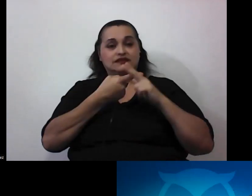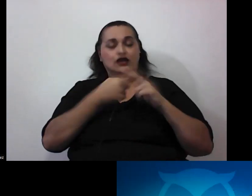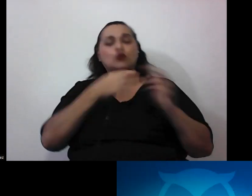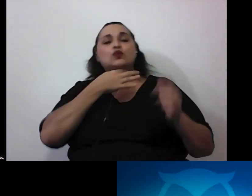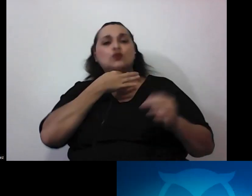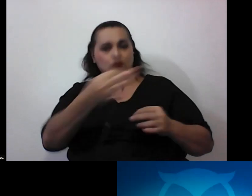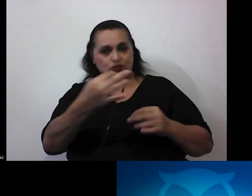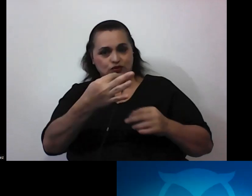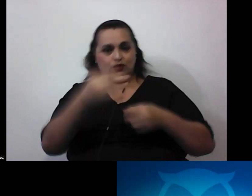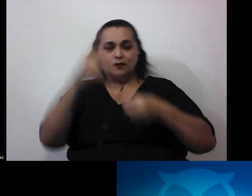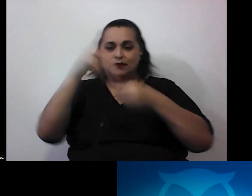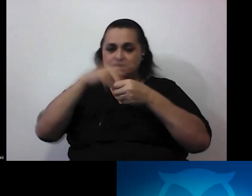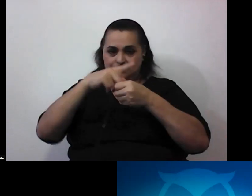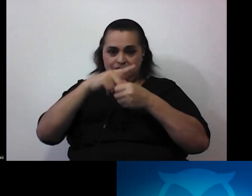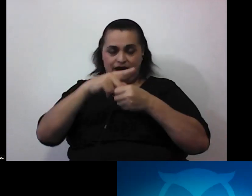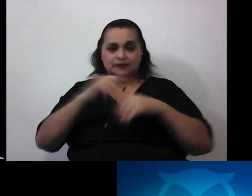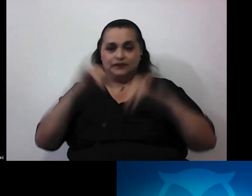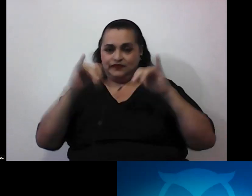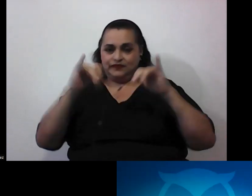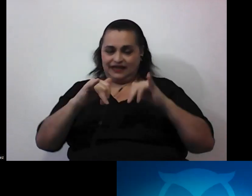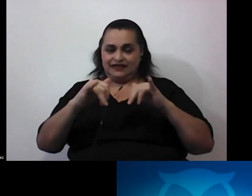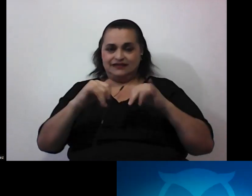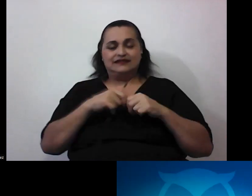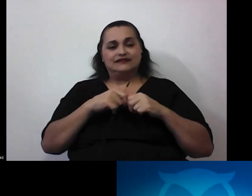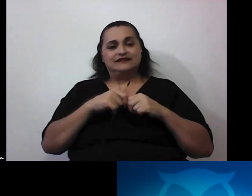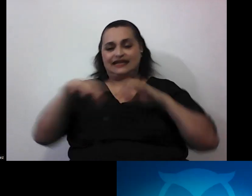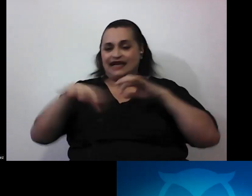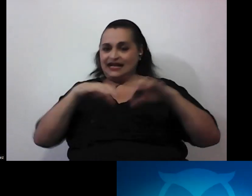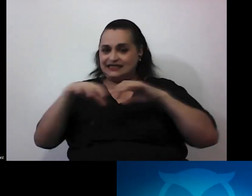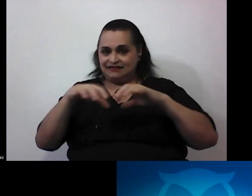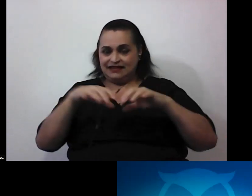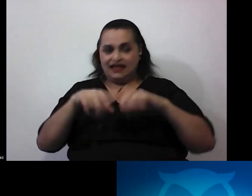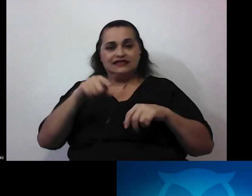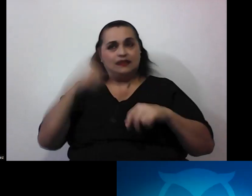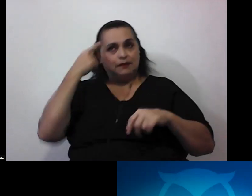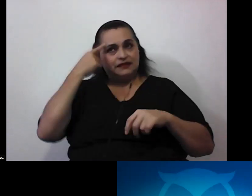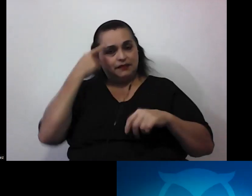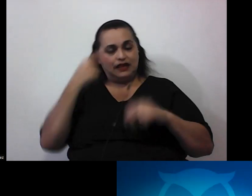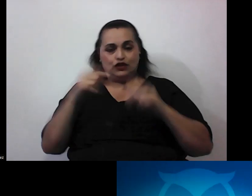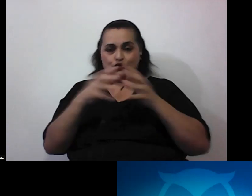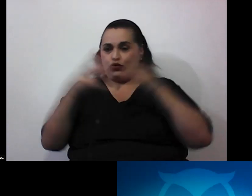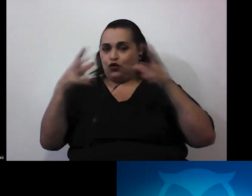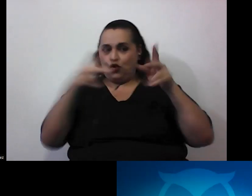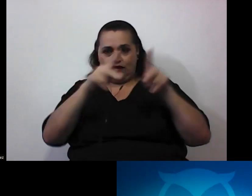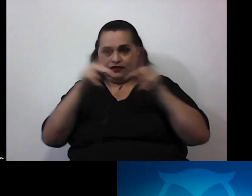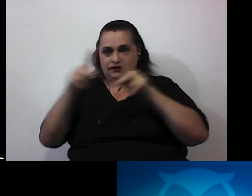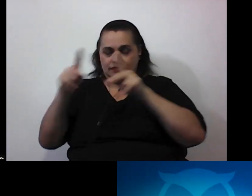participar de estas instancias de pensamiento colectivo y